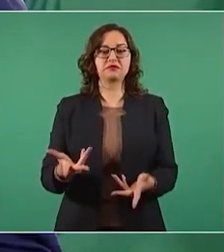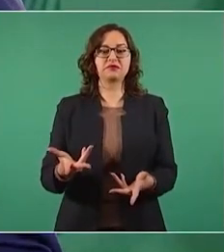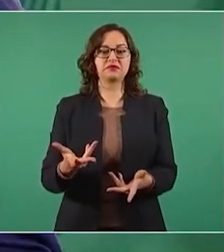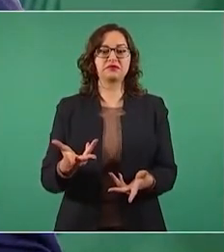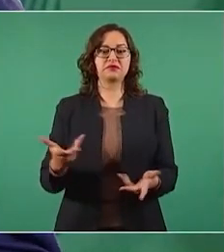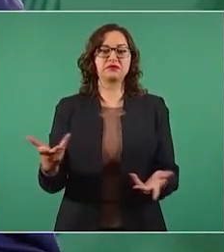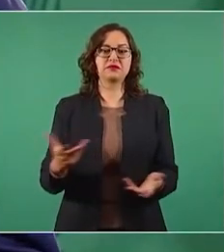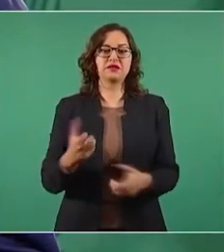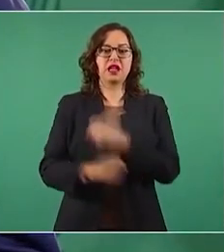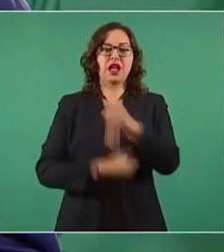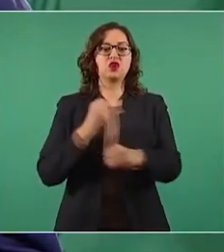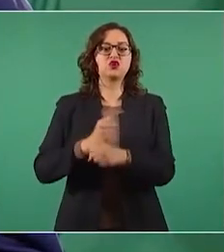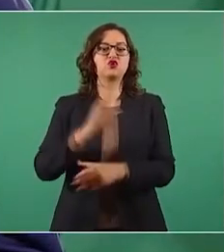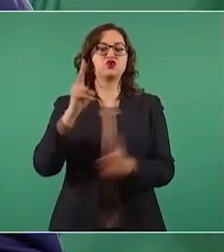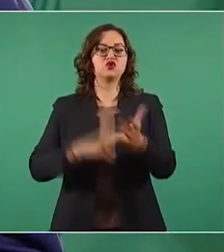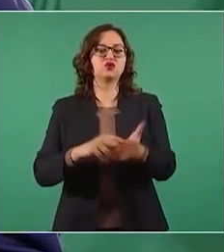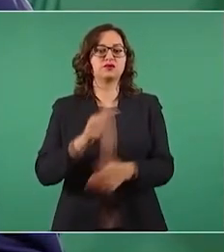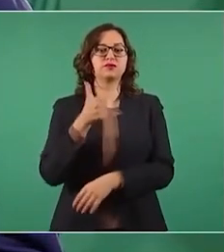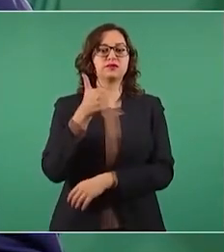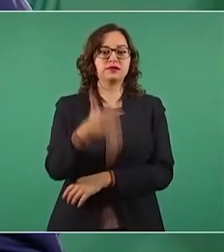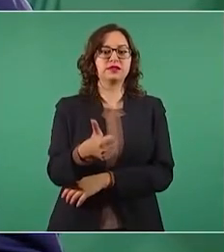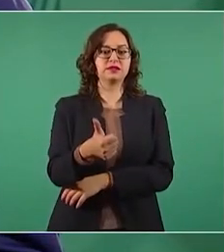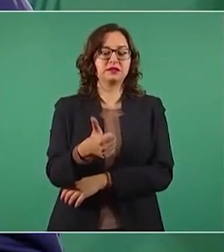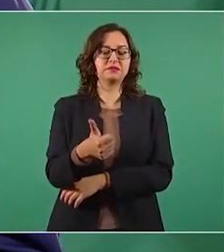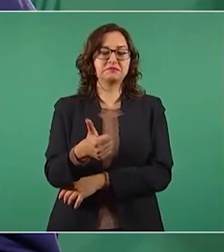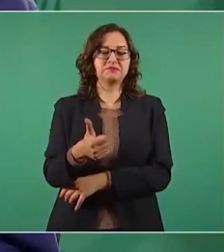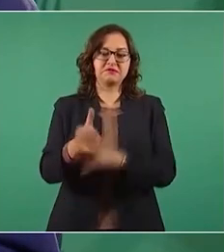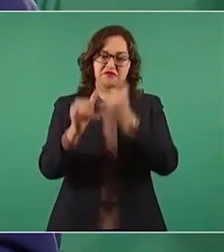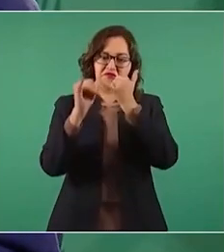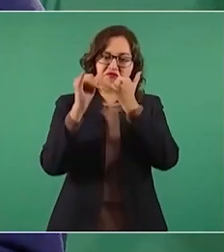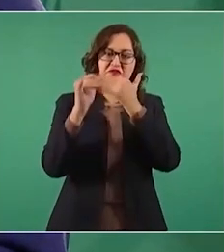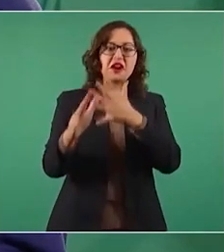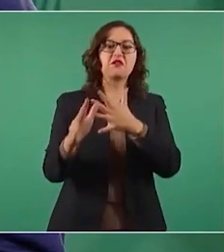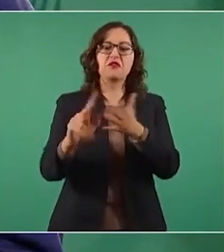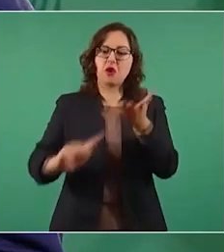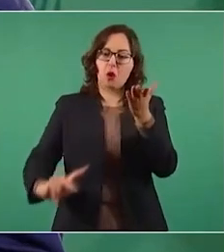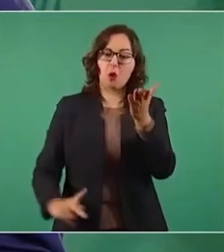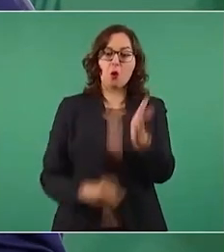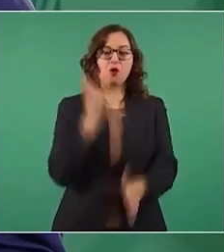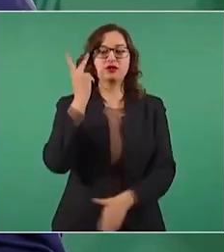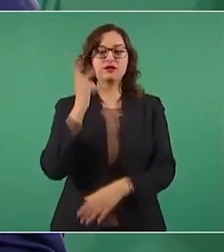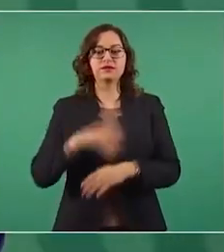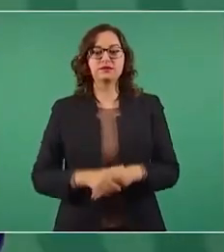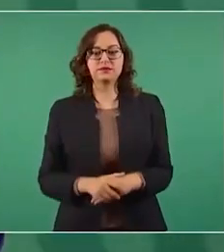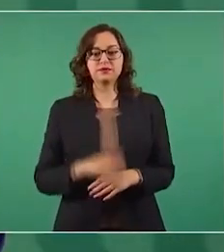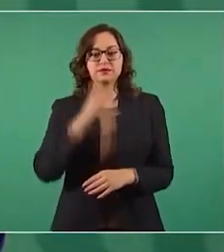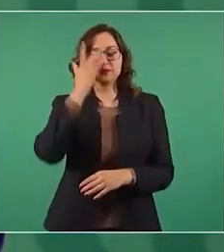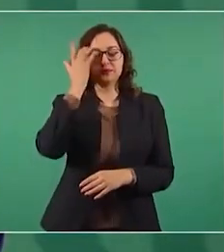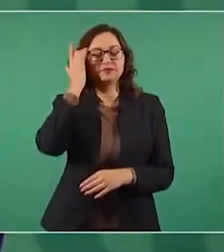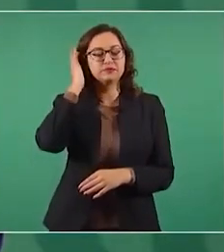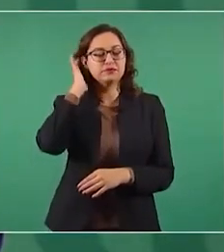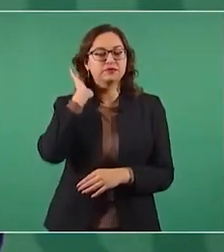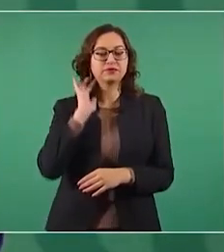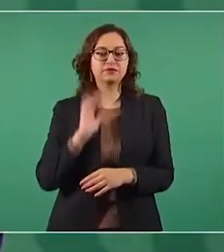del 2006. Es hasta 2018